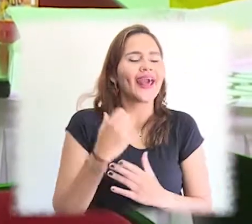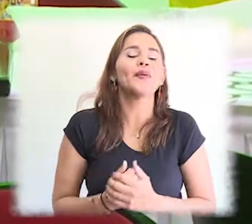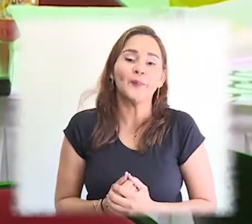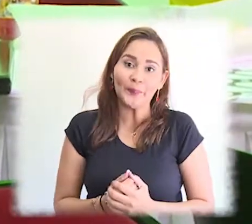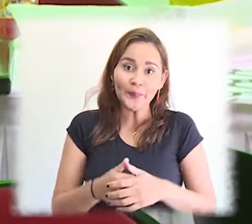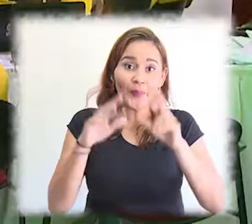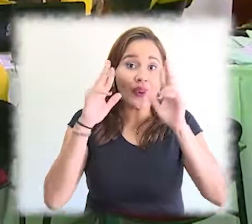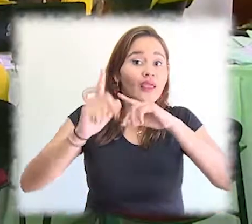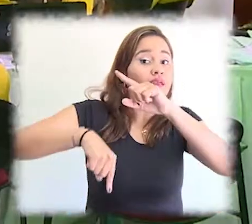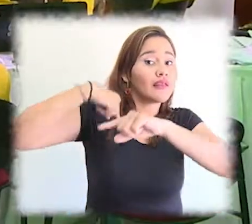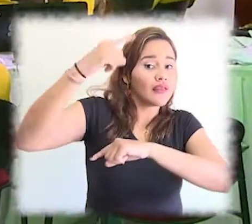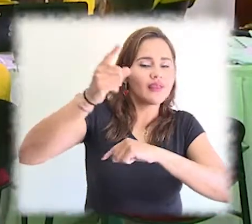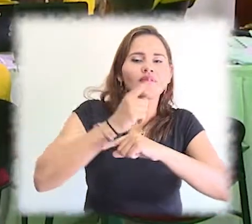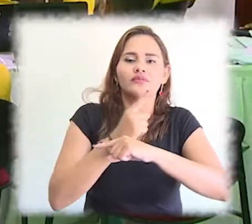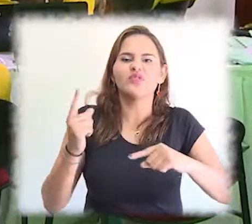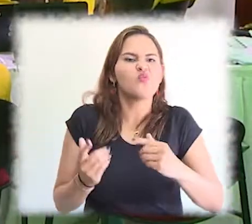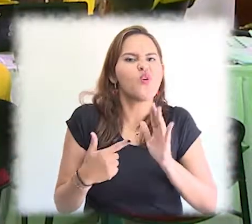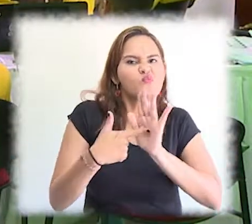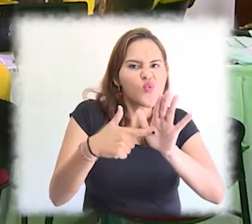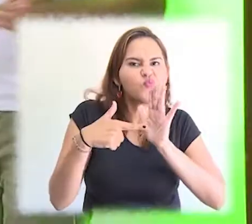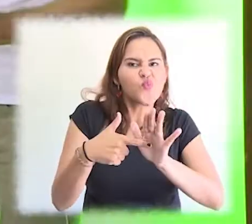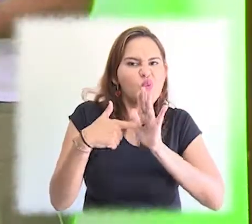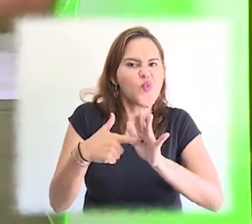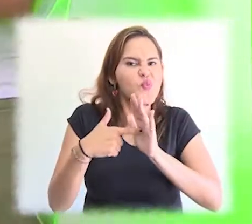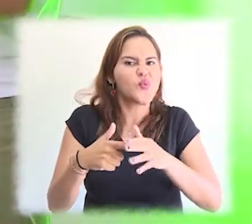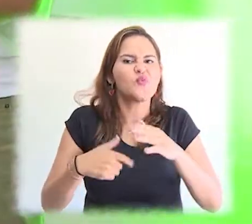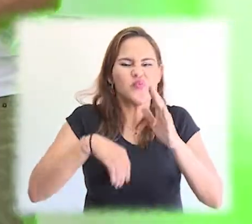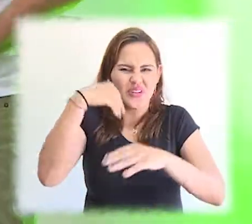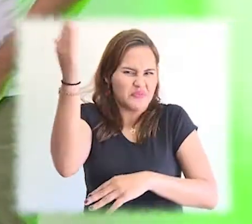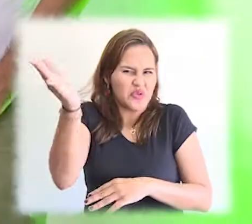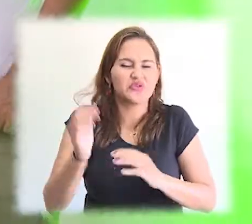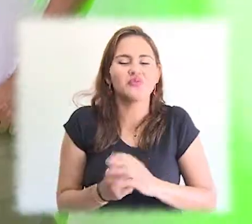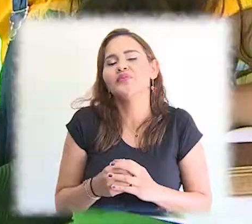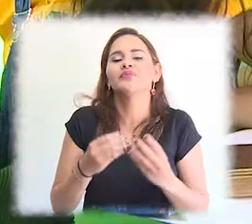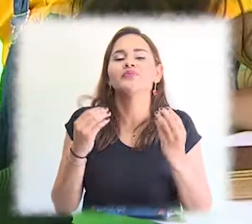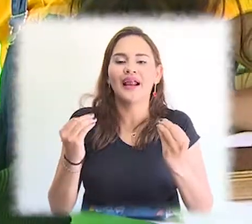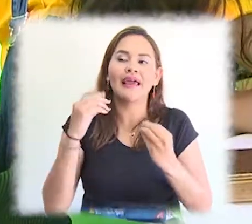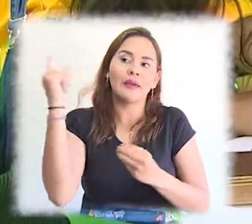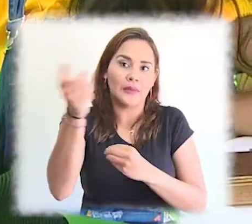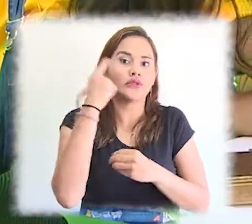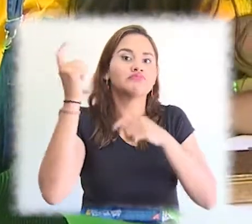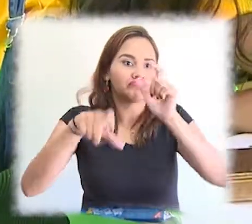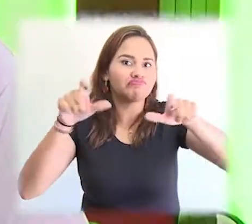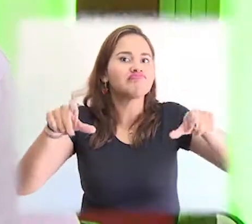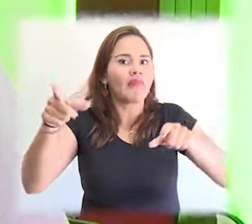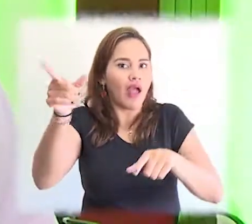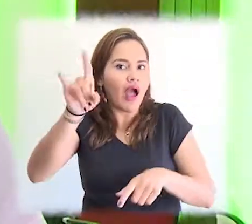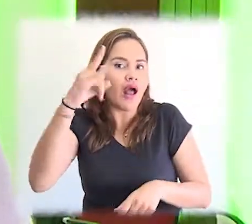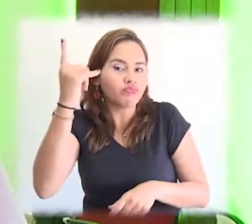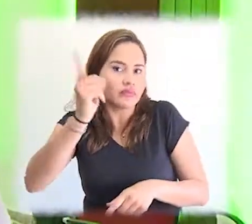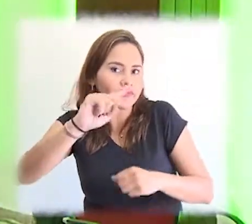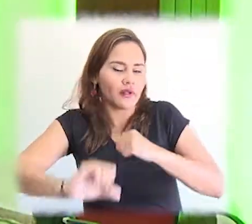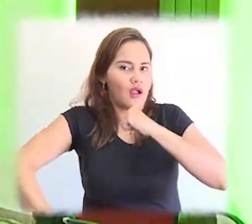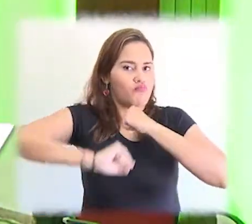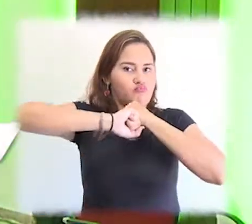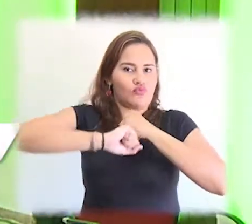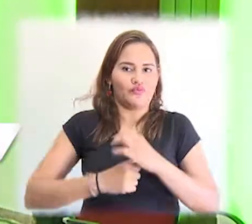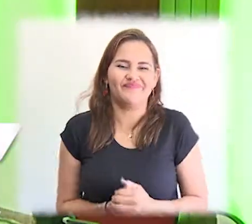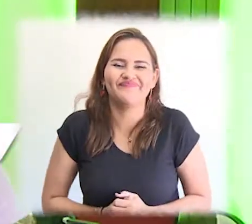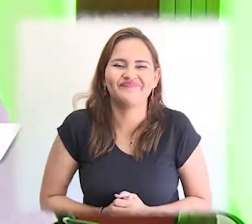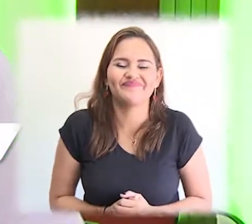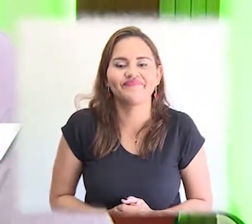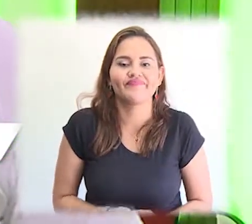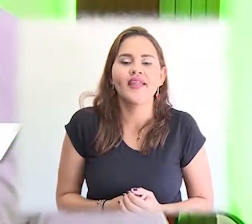patrocinadores. Y eso ya tiene que ser algo tangible en el mercado en seis meses. Y la idea es algunos de los retos que se están